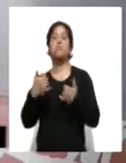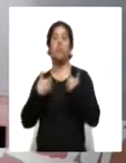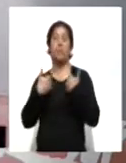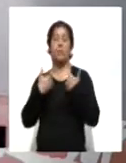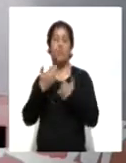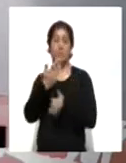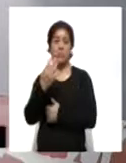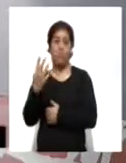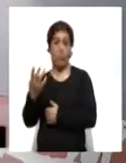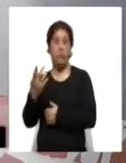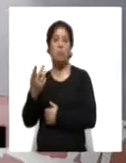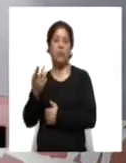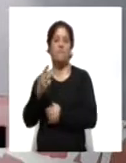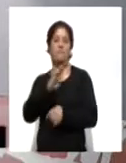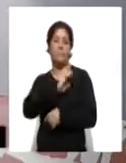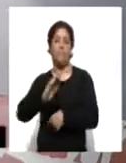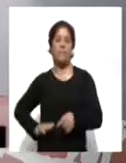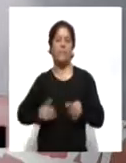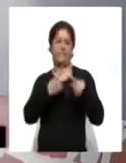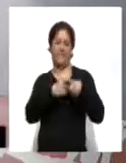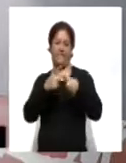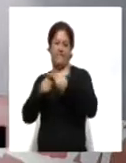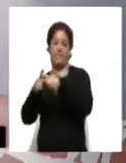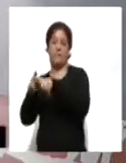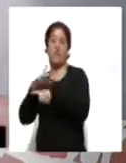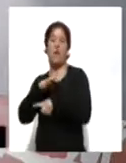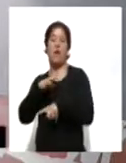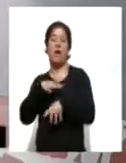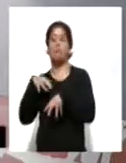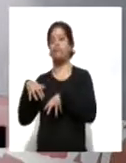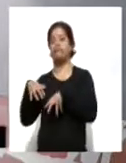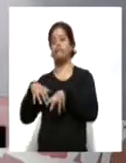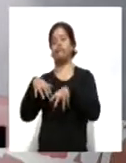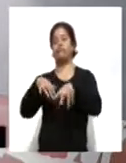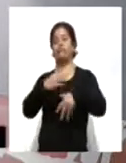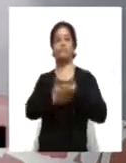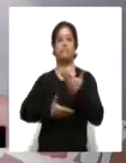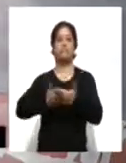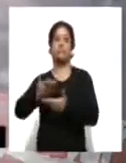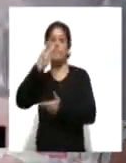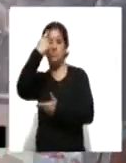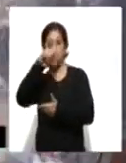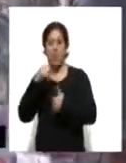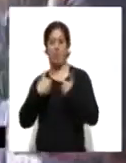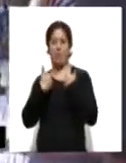de nuestro estado a través de las caravanas transversales de servicios para la juventud.